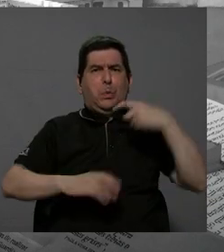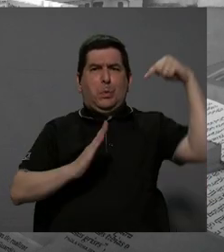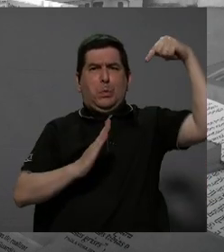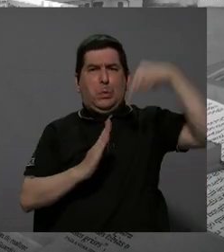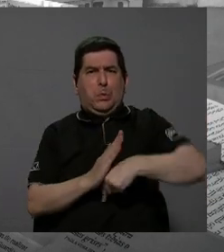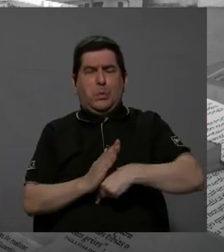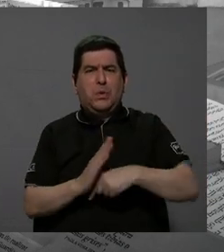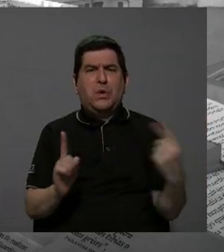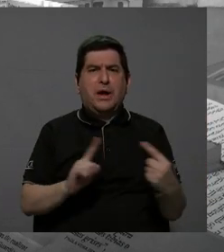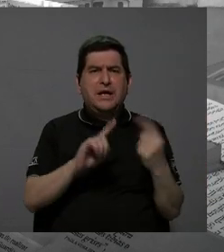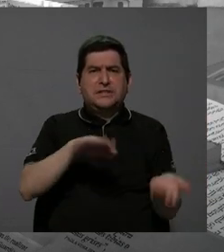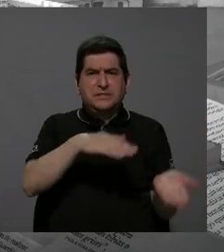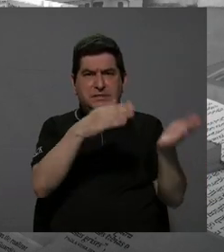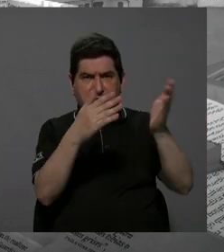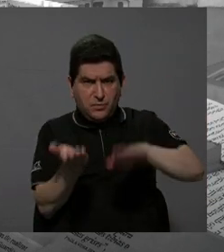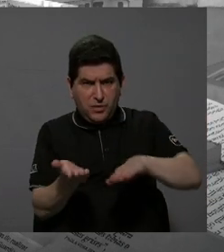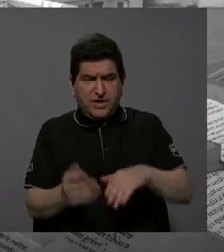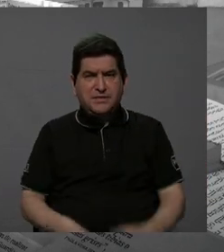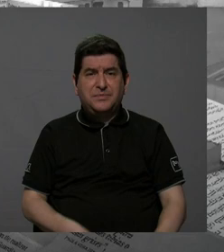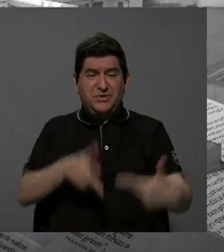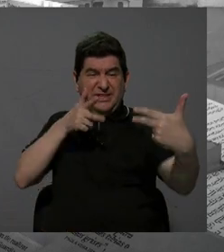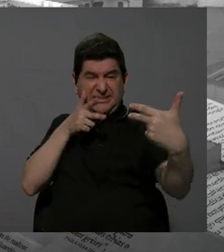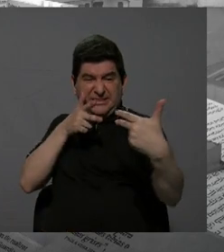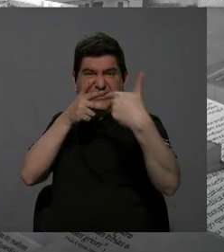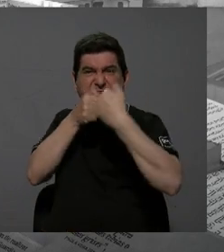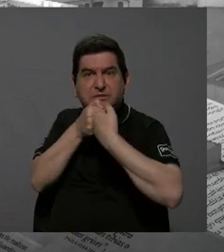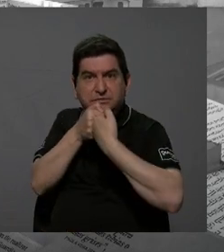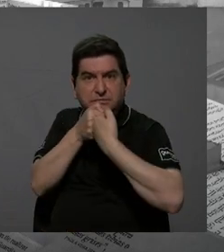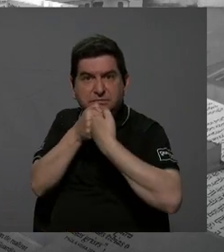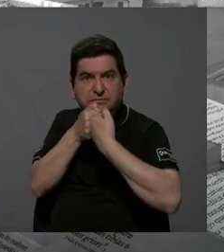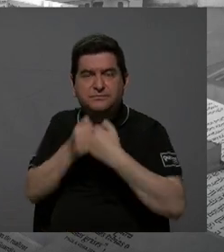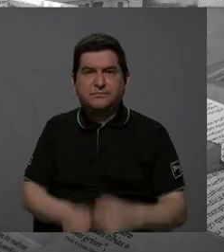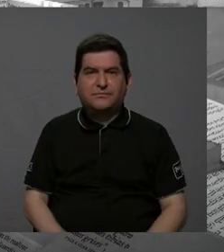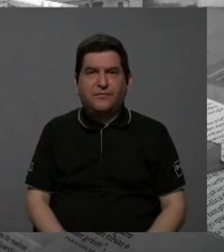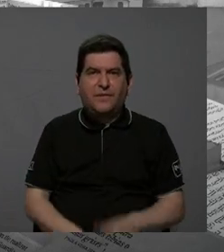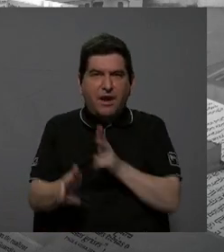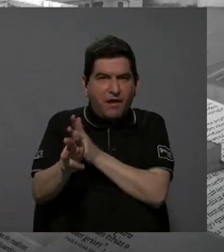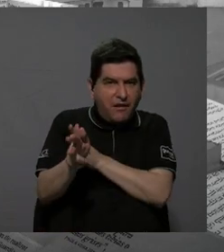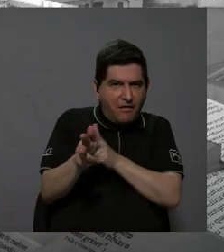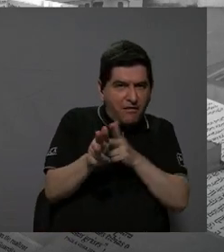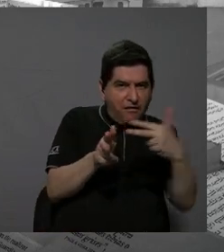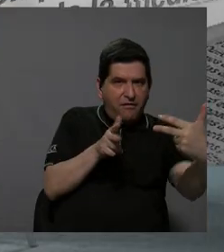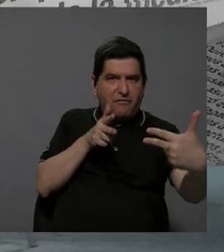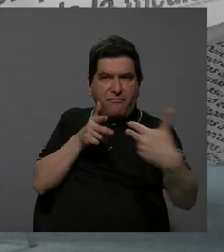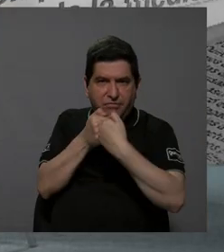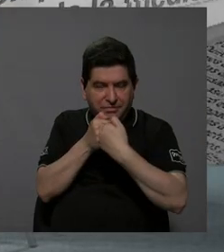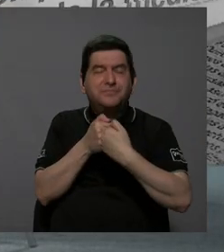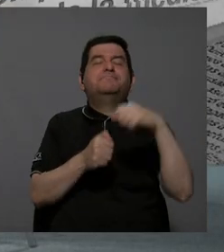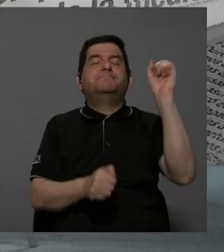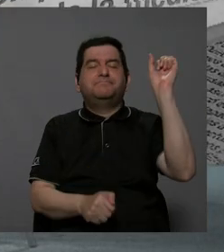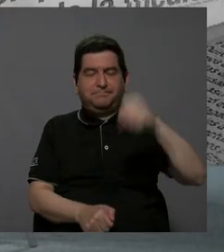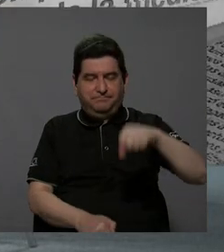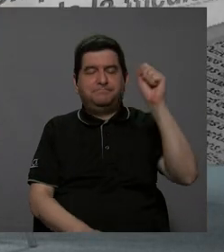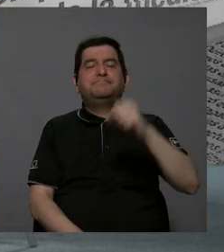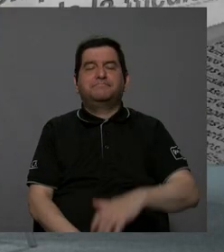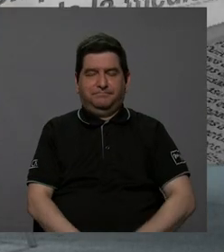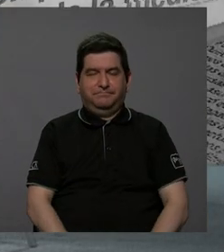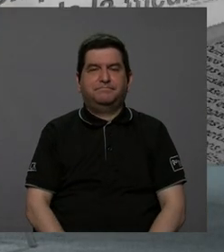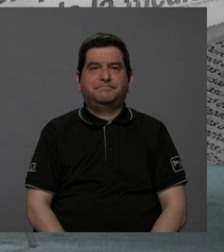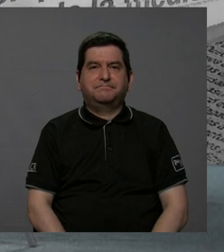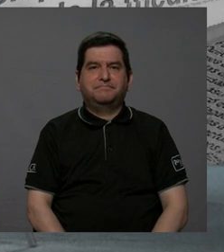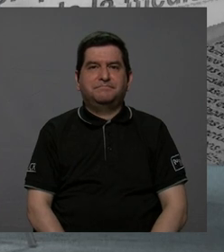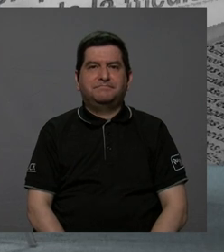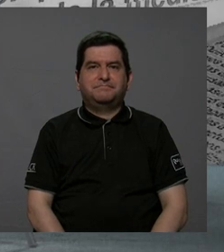fatalidades, porque muchas veces se dan choques frontales en una vía de alta velocidad. Falsos adelantamientos, lo que llamamos falsos